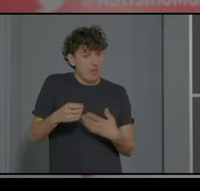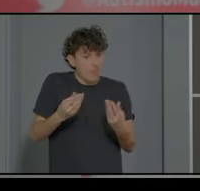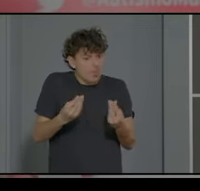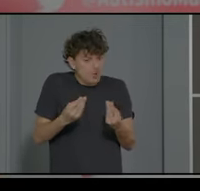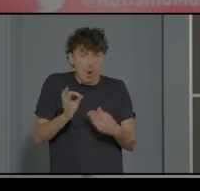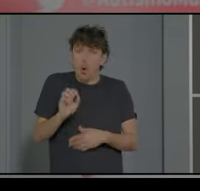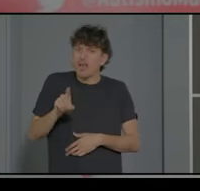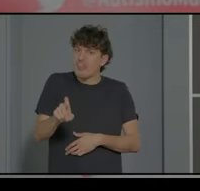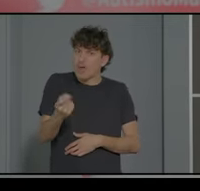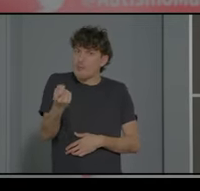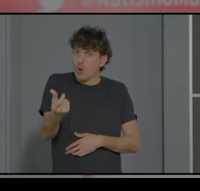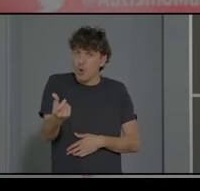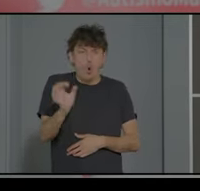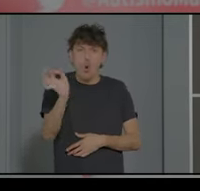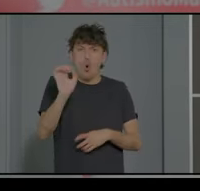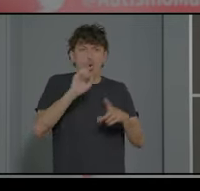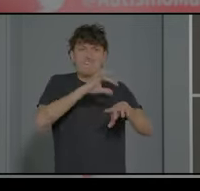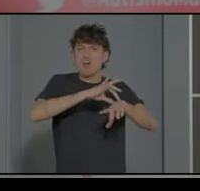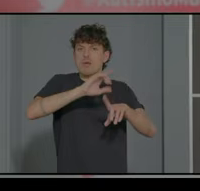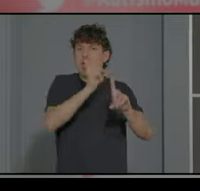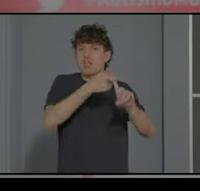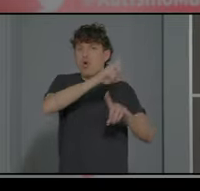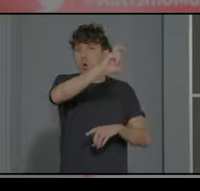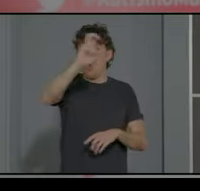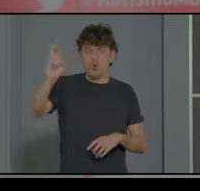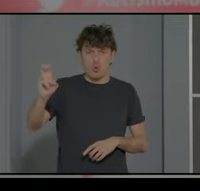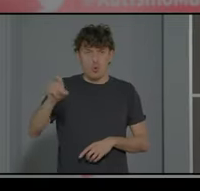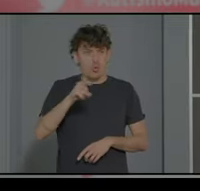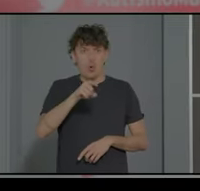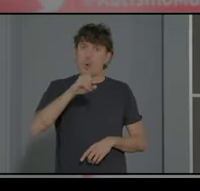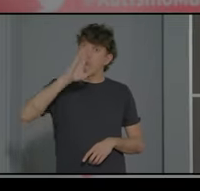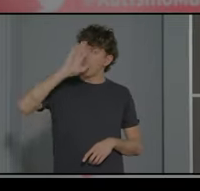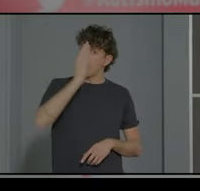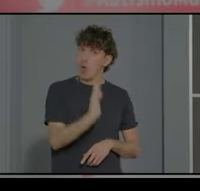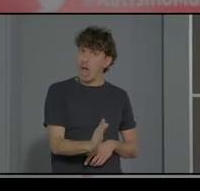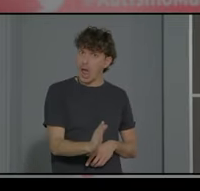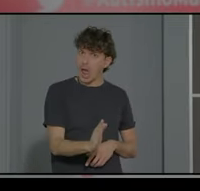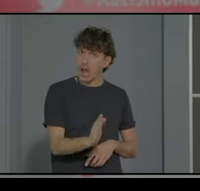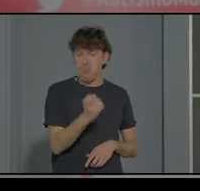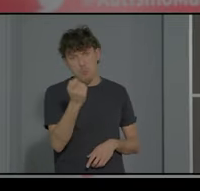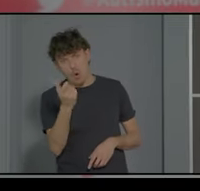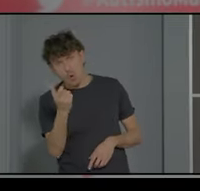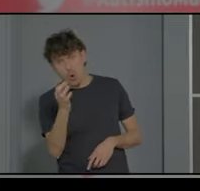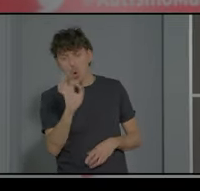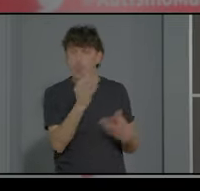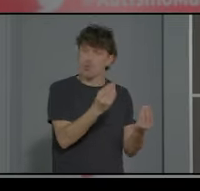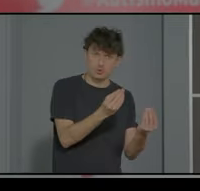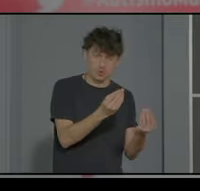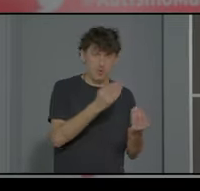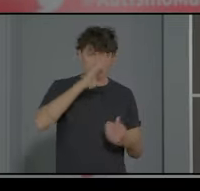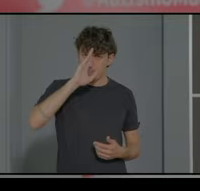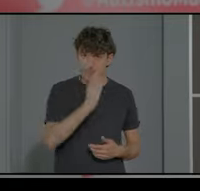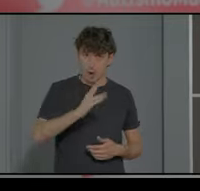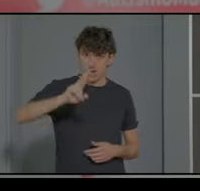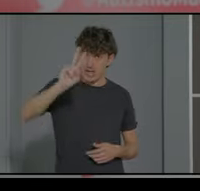cualquier otro diagnóstico de cualquier tipo. Usted es muy bipolar. Es un poquito bipolar. No, si es bipolar, es bipolar